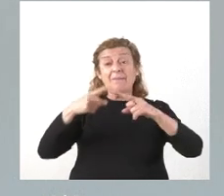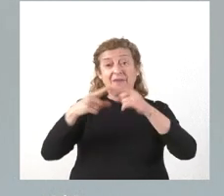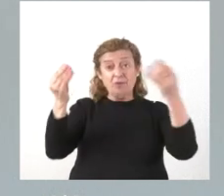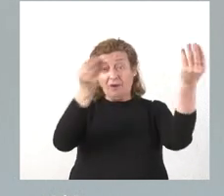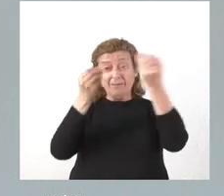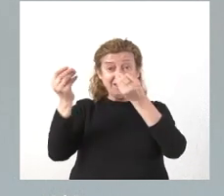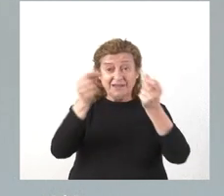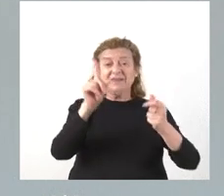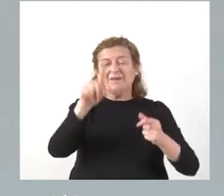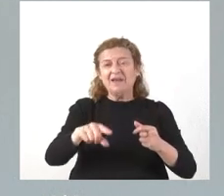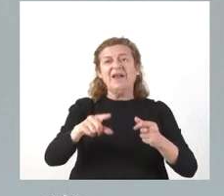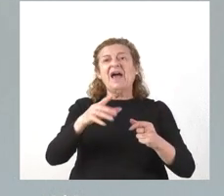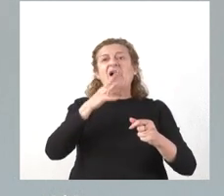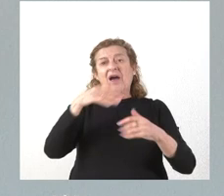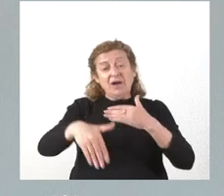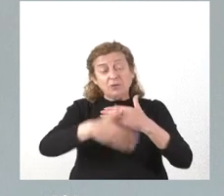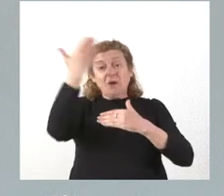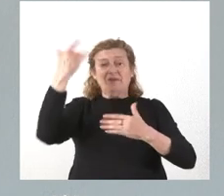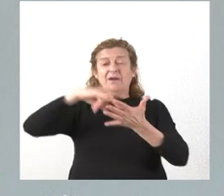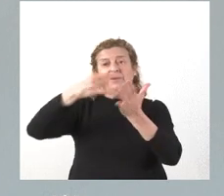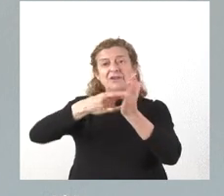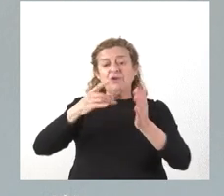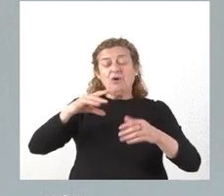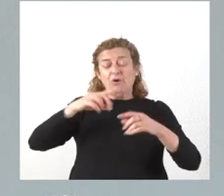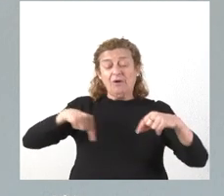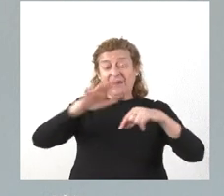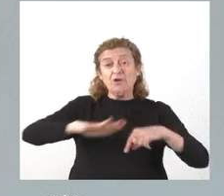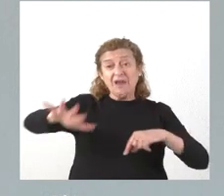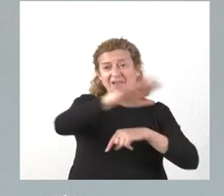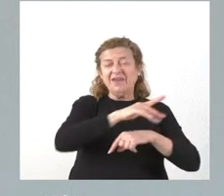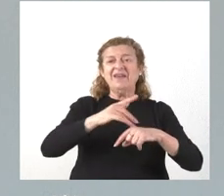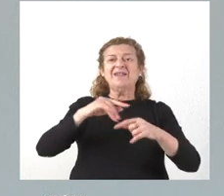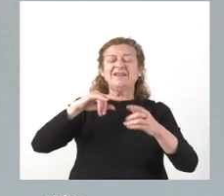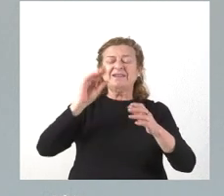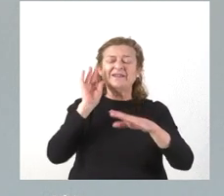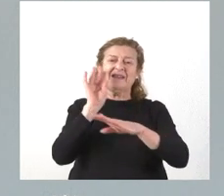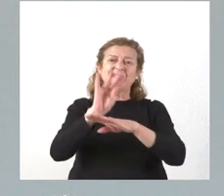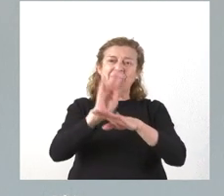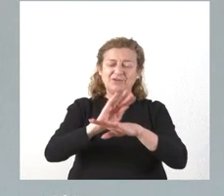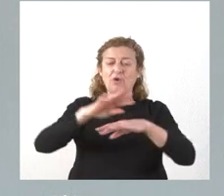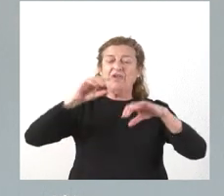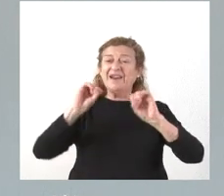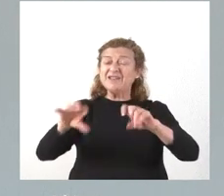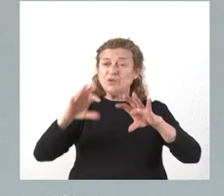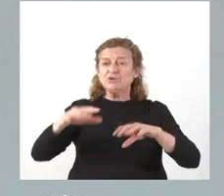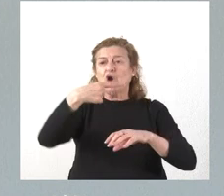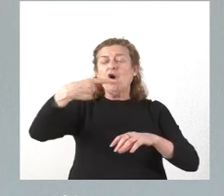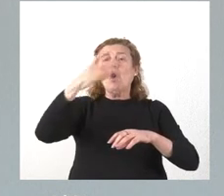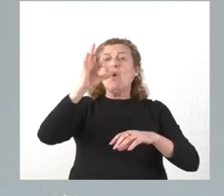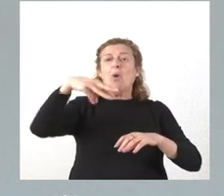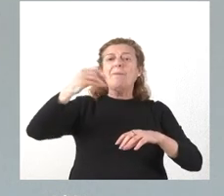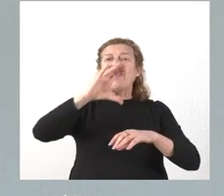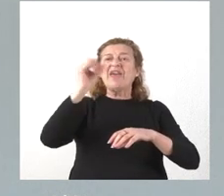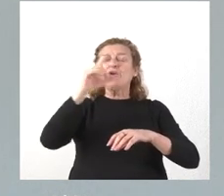se actualiza el proyecto regional del Centro de Tratamiento de Residuos de Gomecello, en Salamanca. Entre las actuaciones que se prevén, se